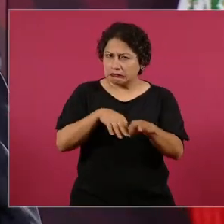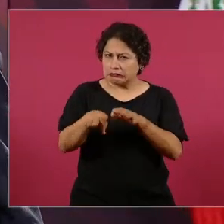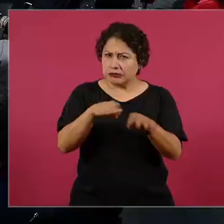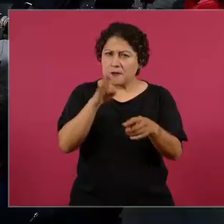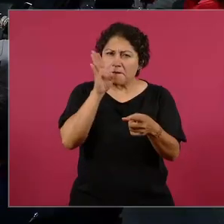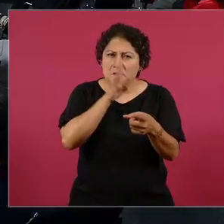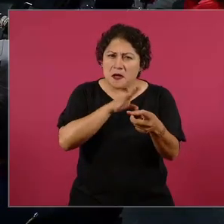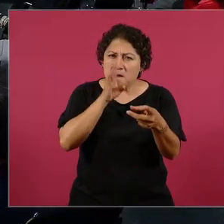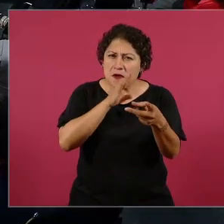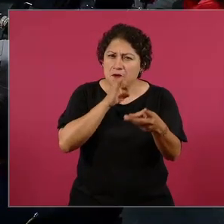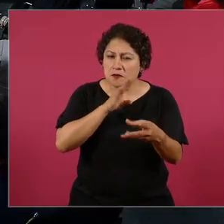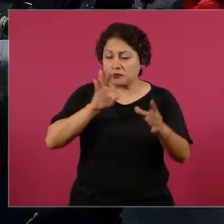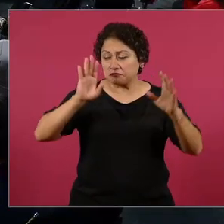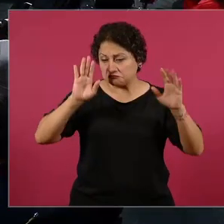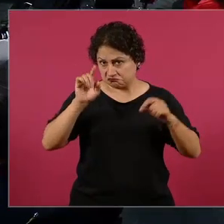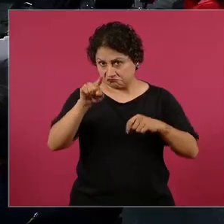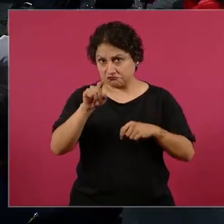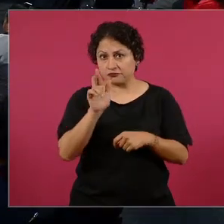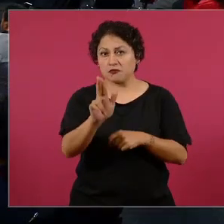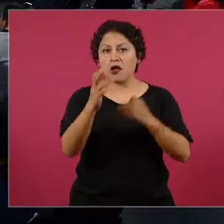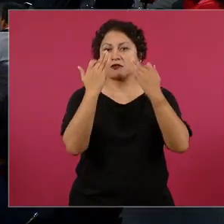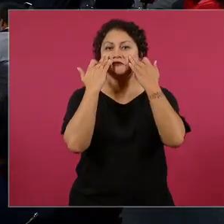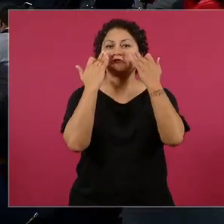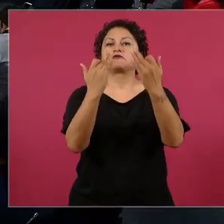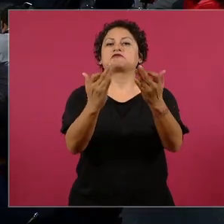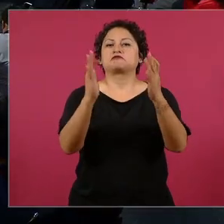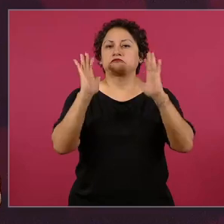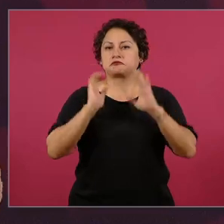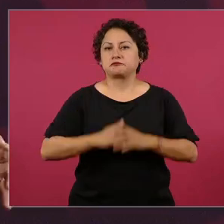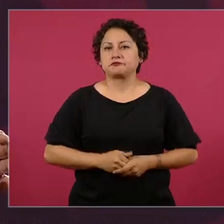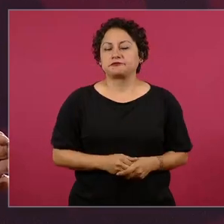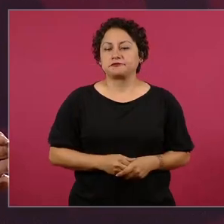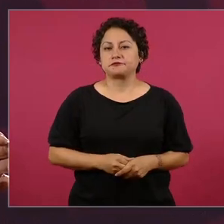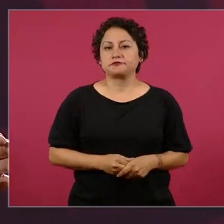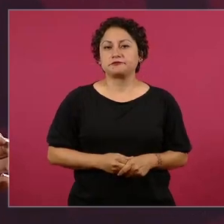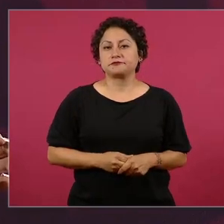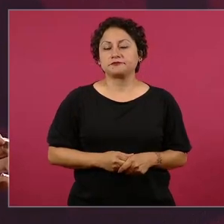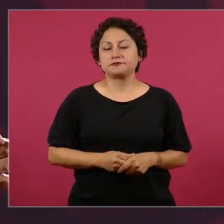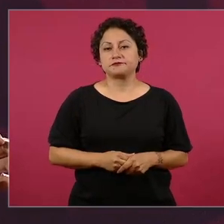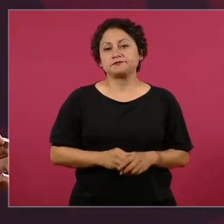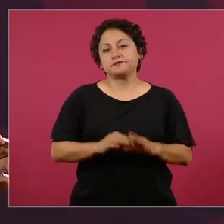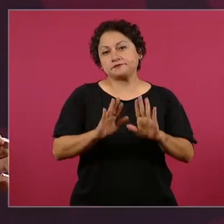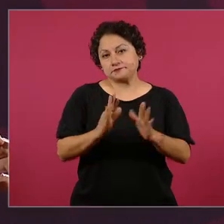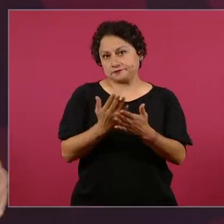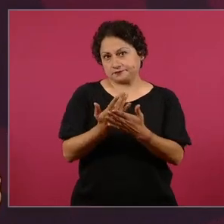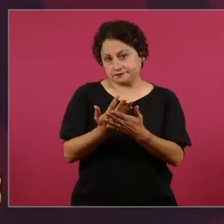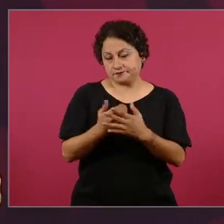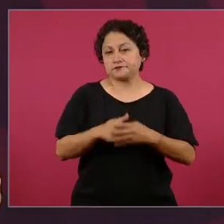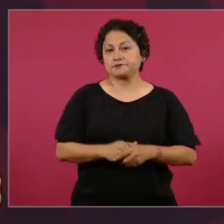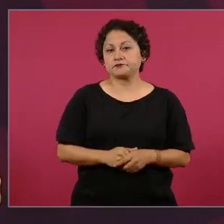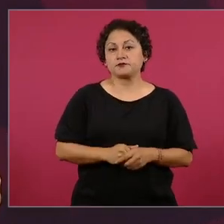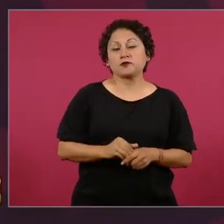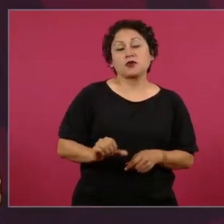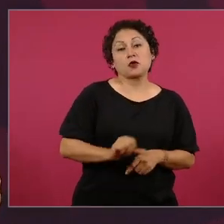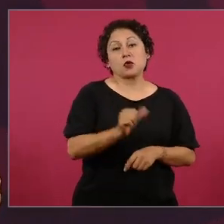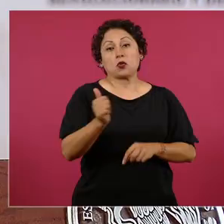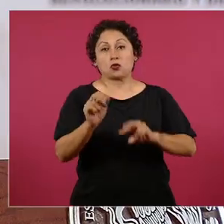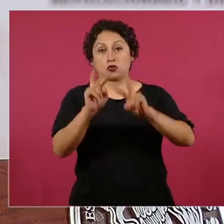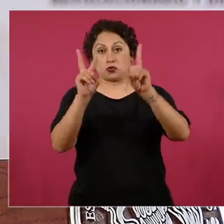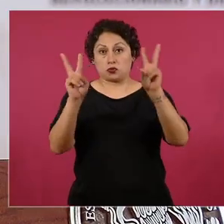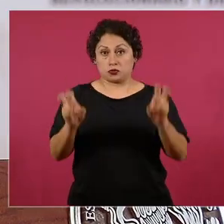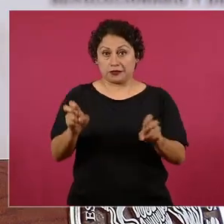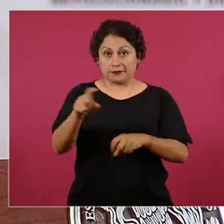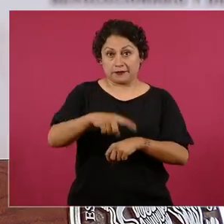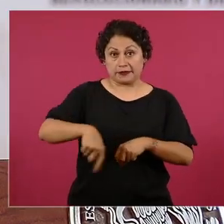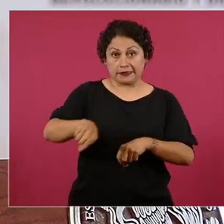Y hay que esperar. Y en caso de los ferrocarrileros sí es un asunto que